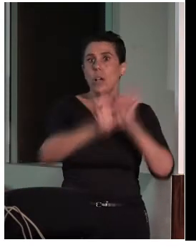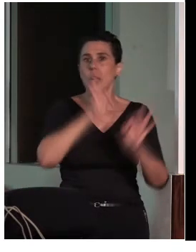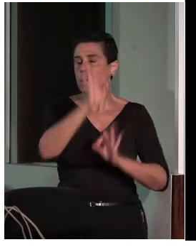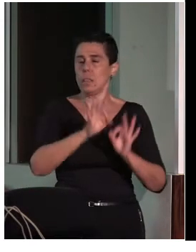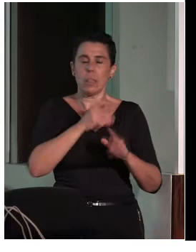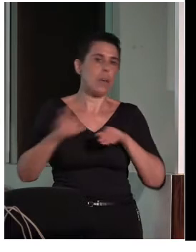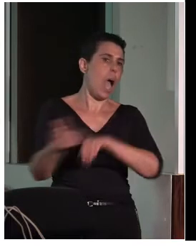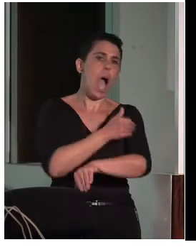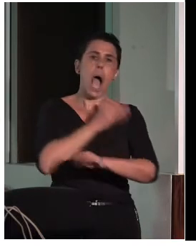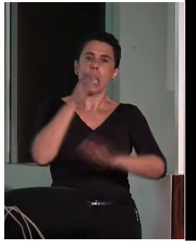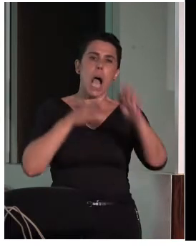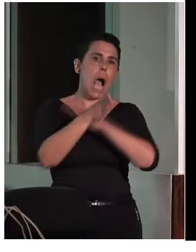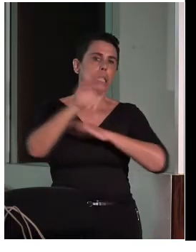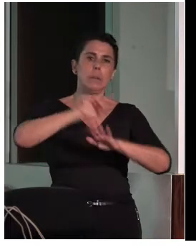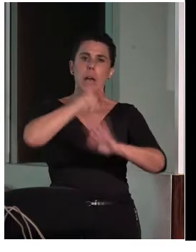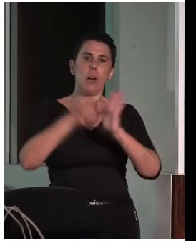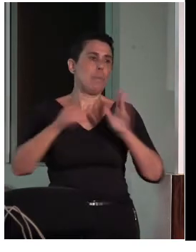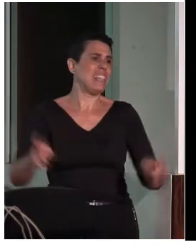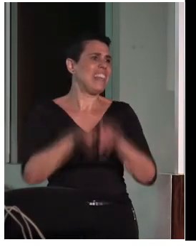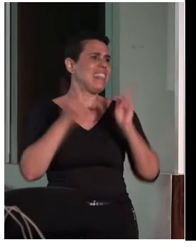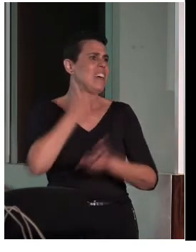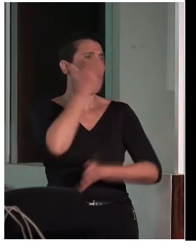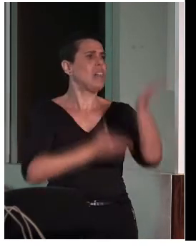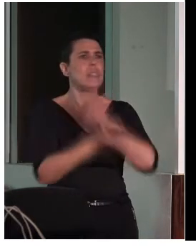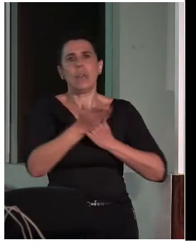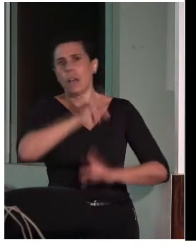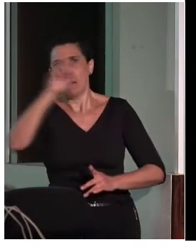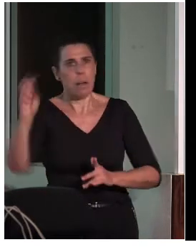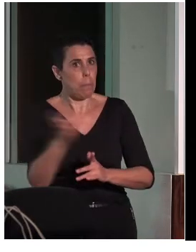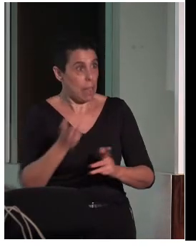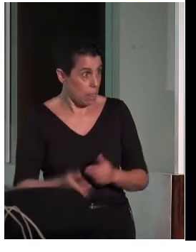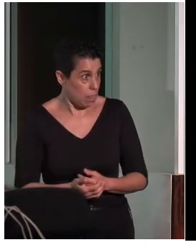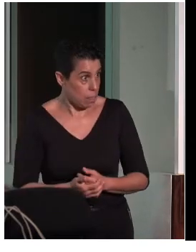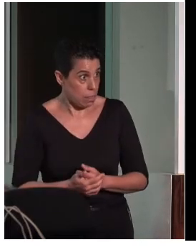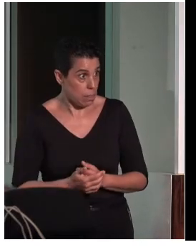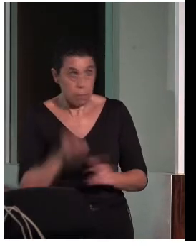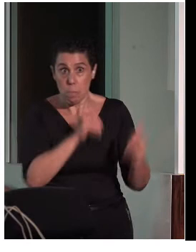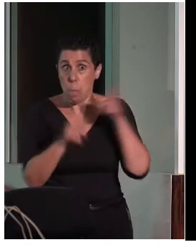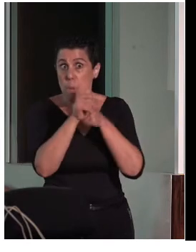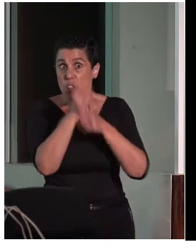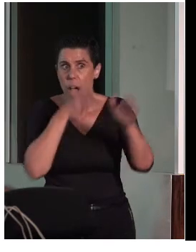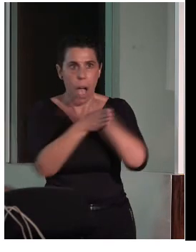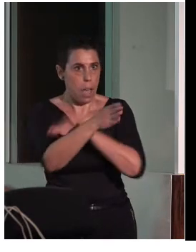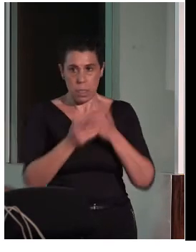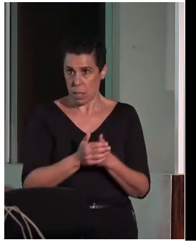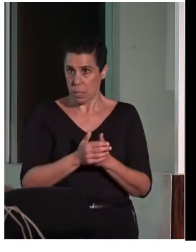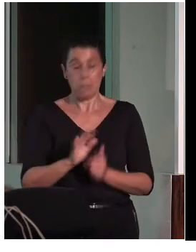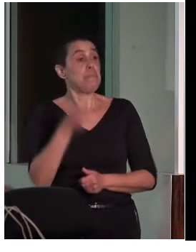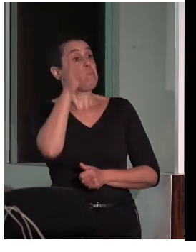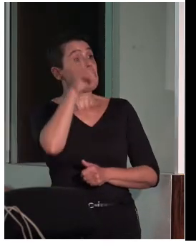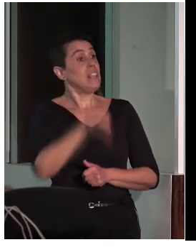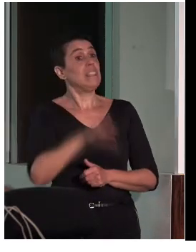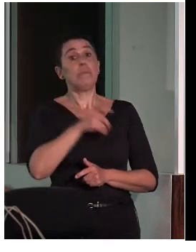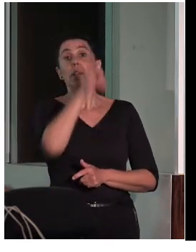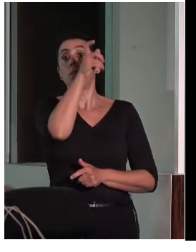accesibilidad completa para cualquier discapacidad. Y también el hecho de potenciar a